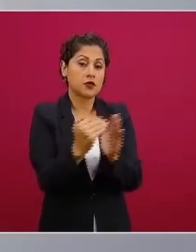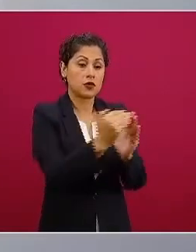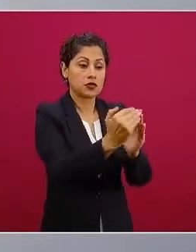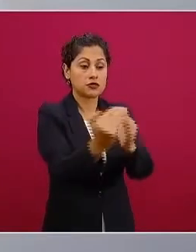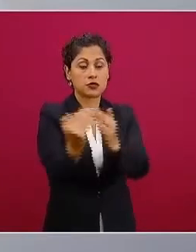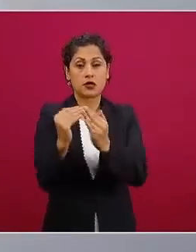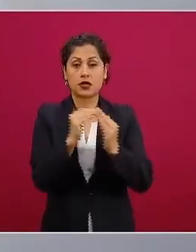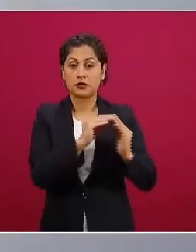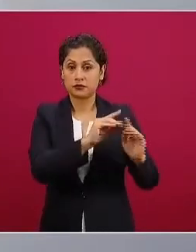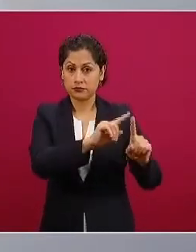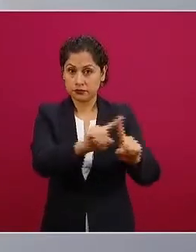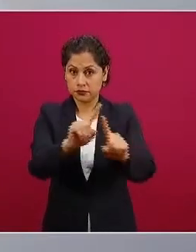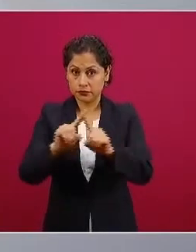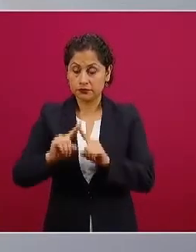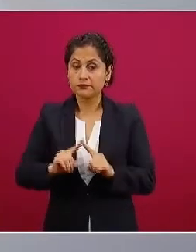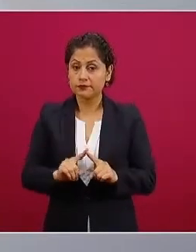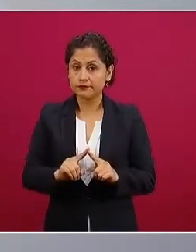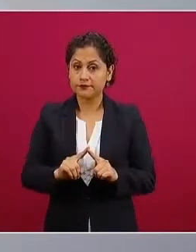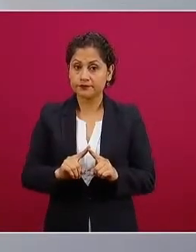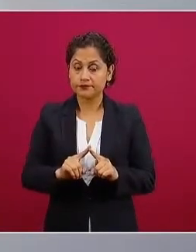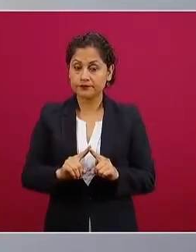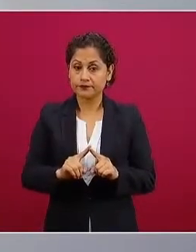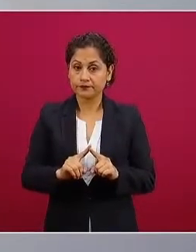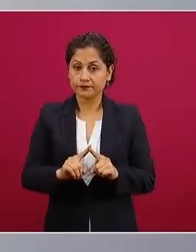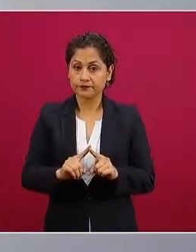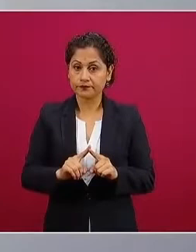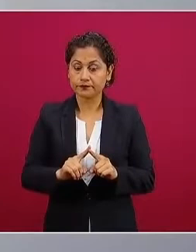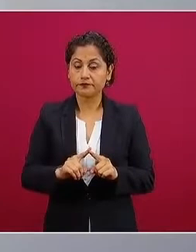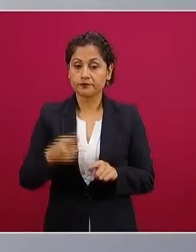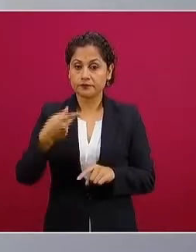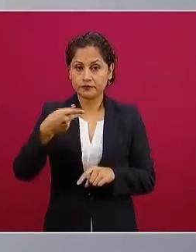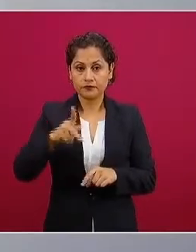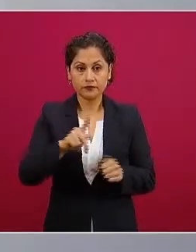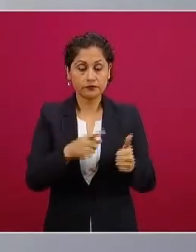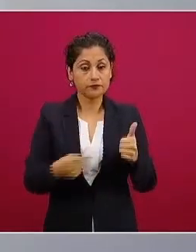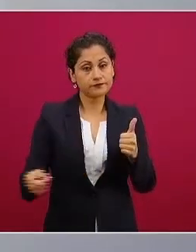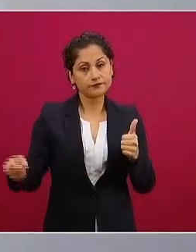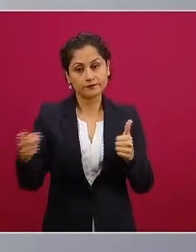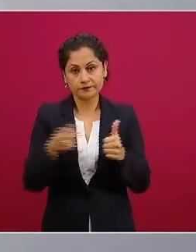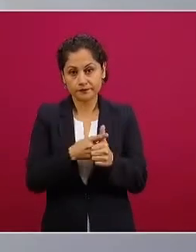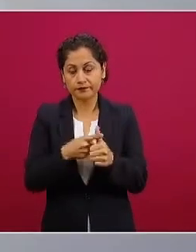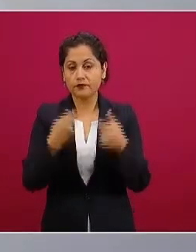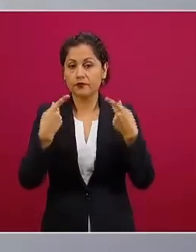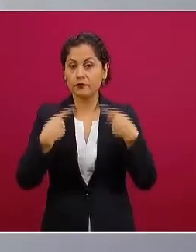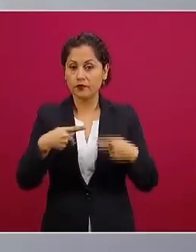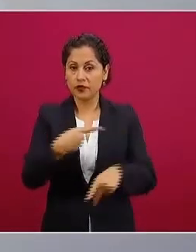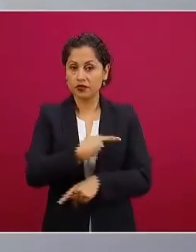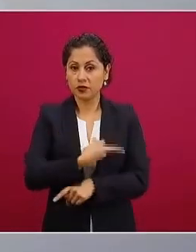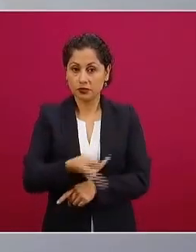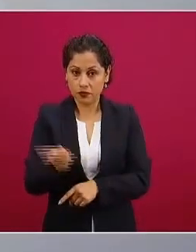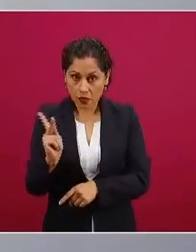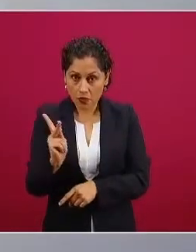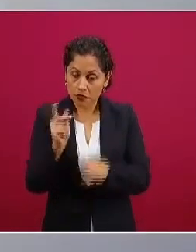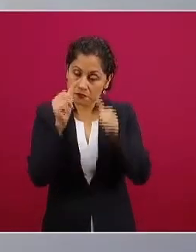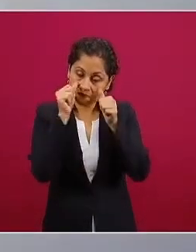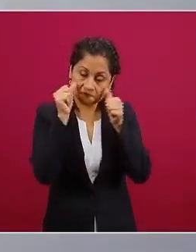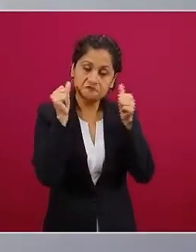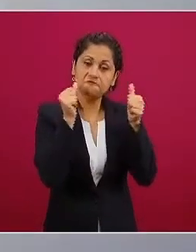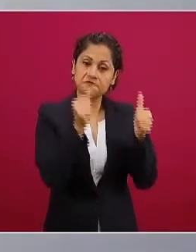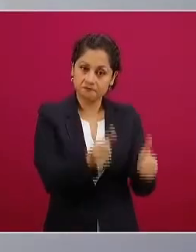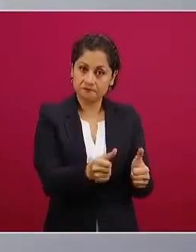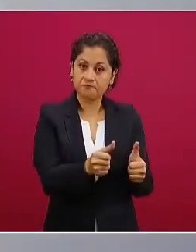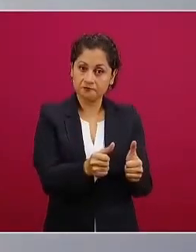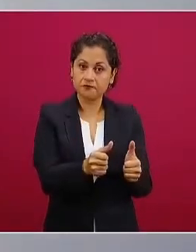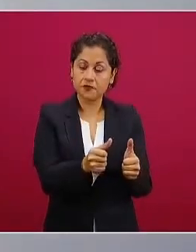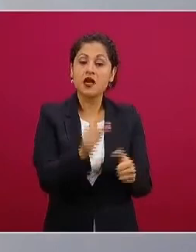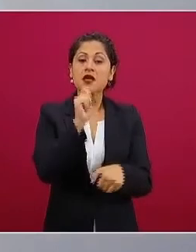sobre todo a los pobres y a los integrantes de las